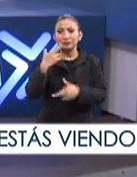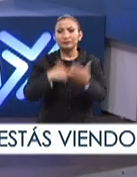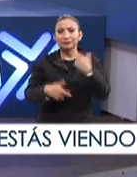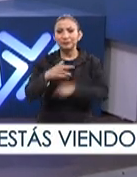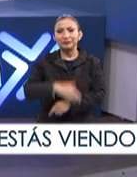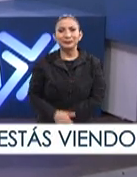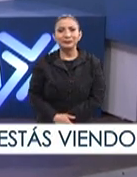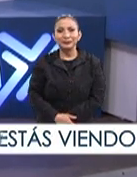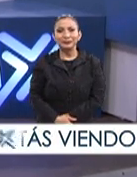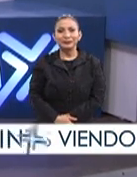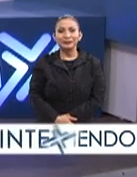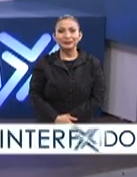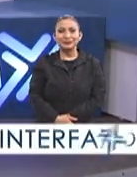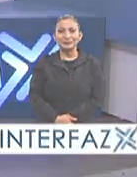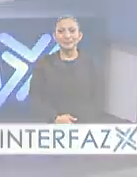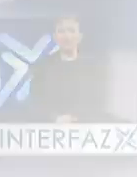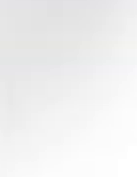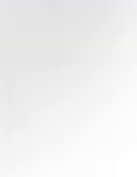y volvemos.